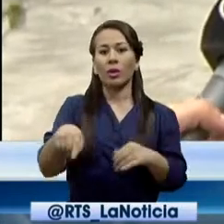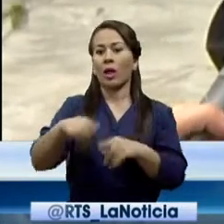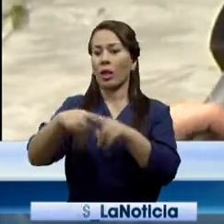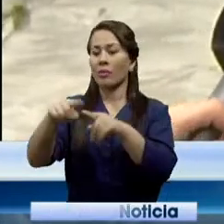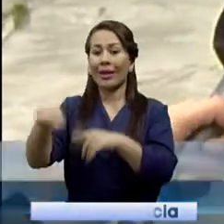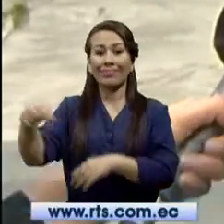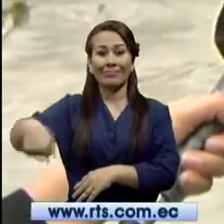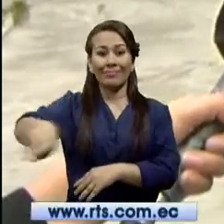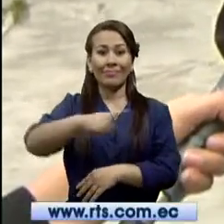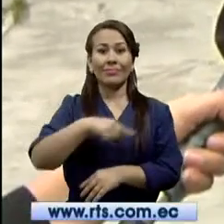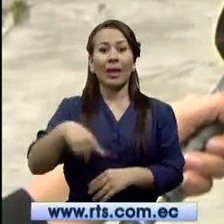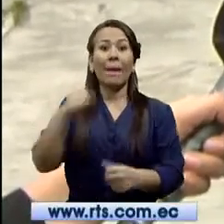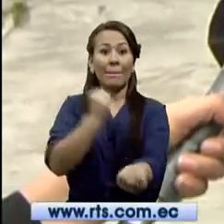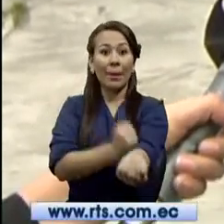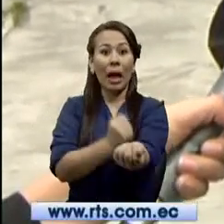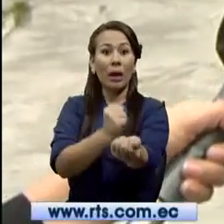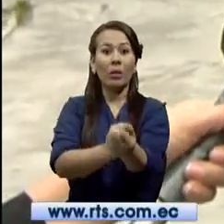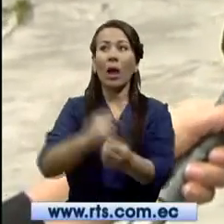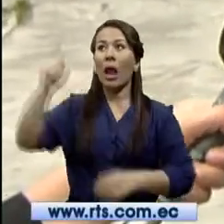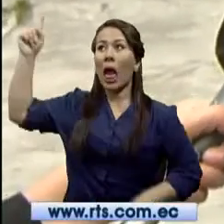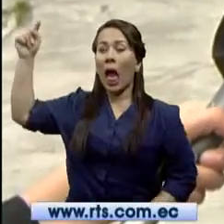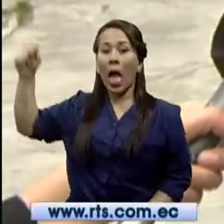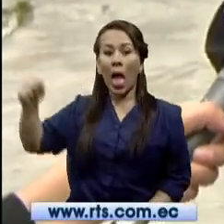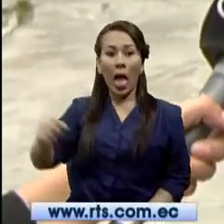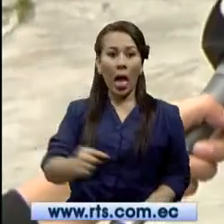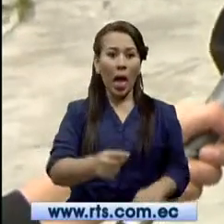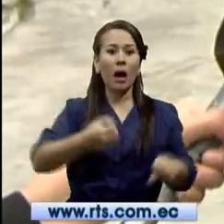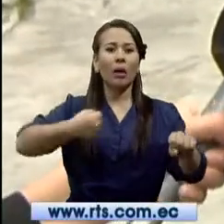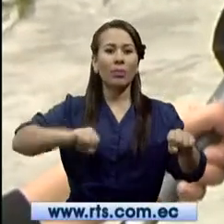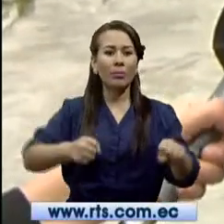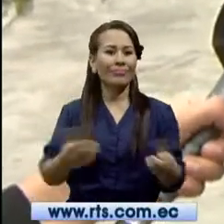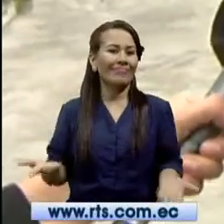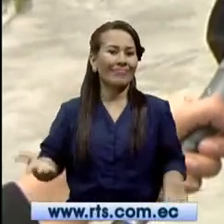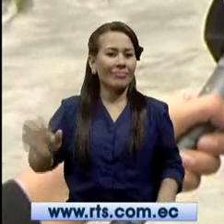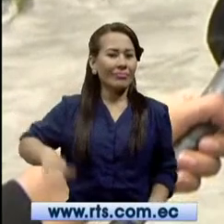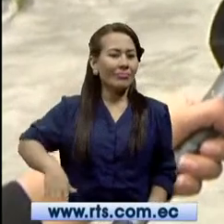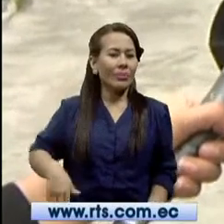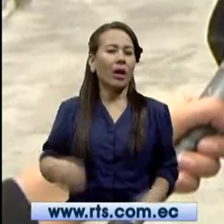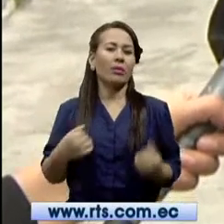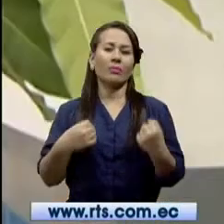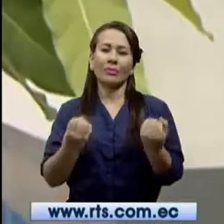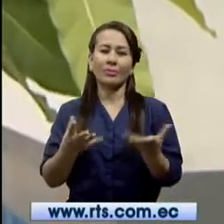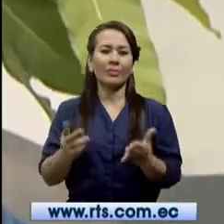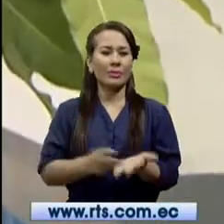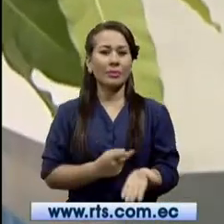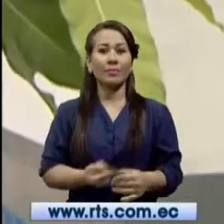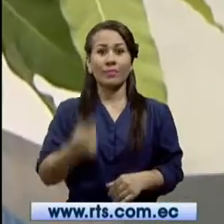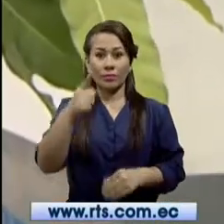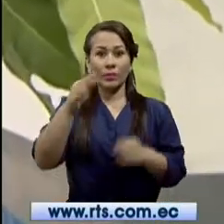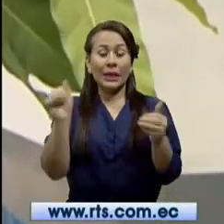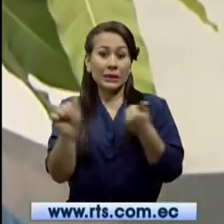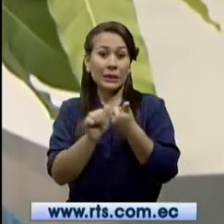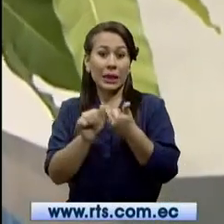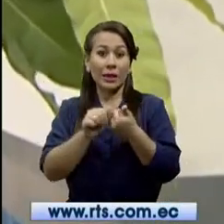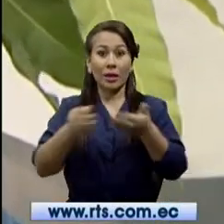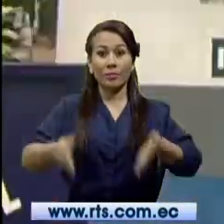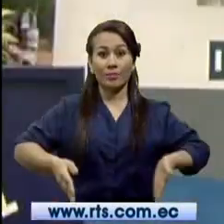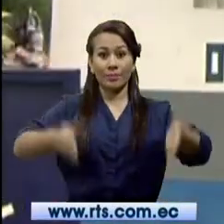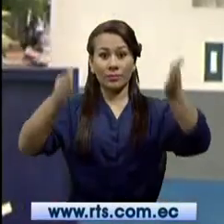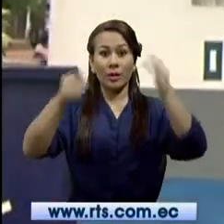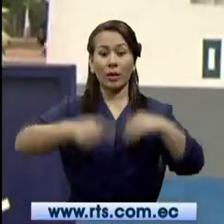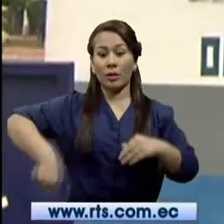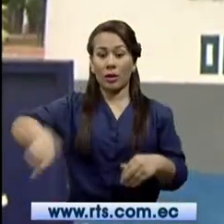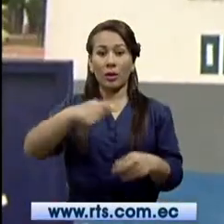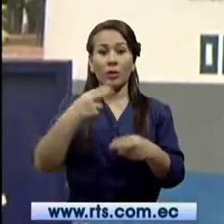UPC. De Pascuales vienen a, las policías de Pascuales vienen a resguardar por aquí. La UPC más cercana queda en la